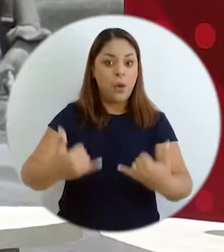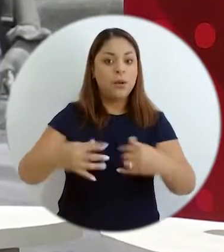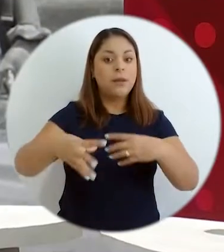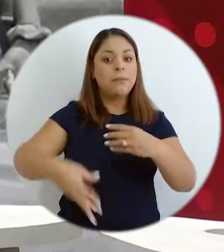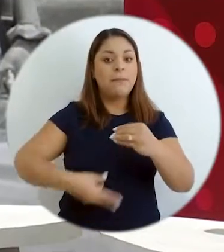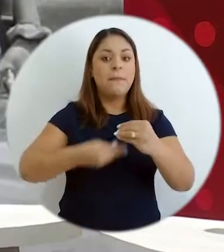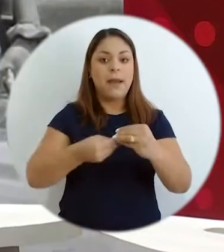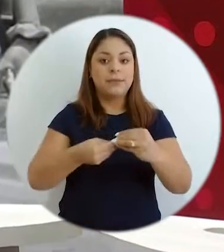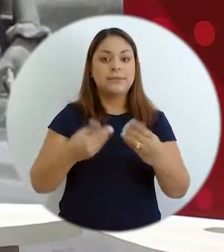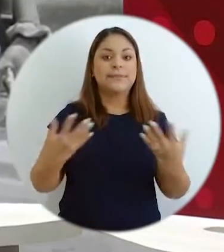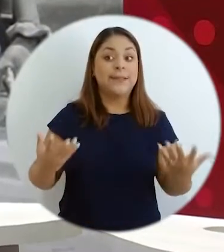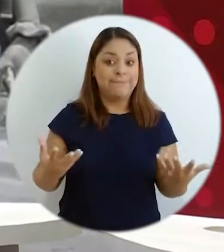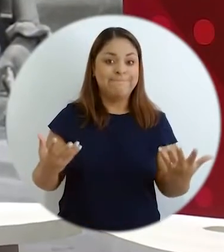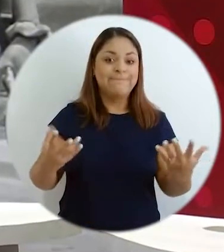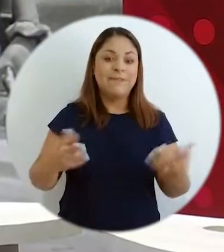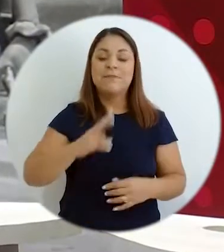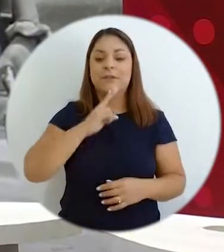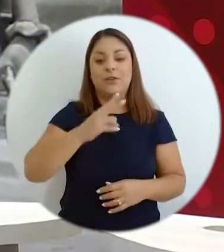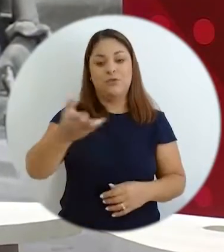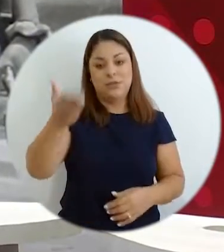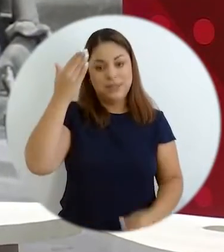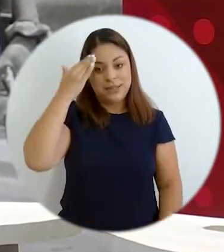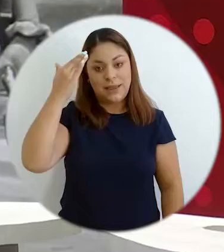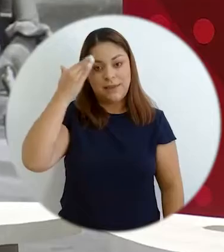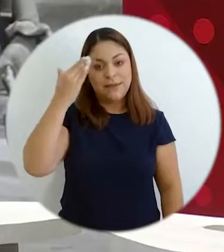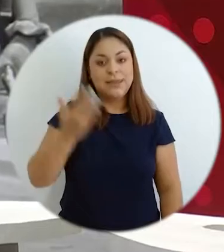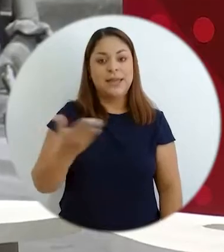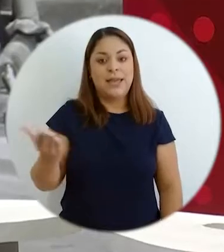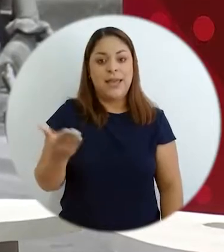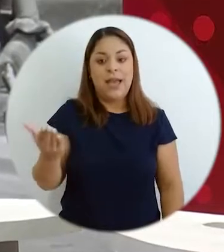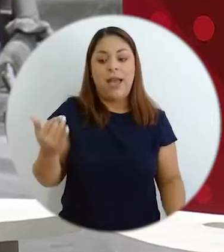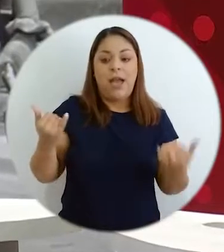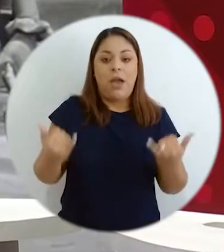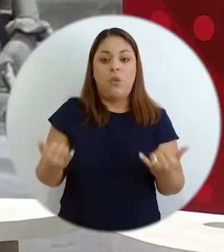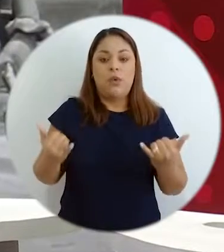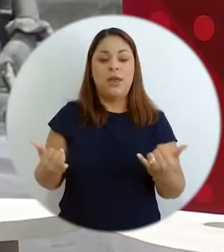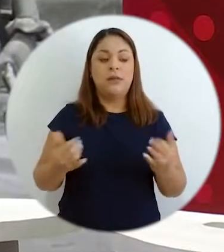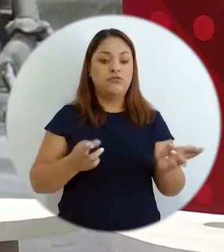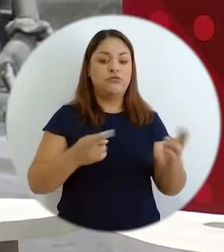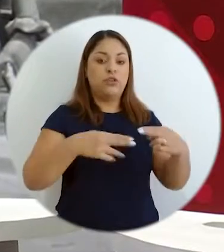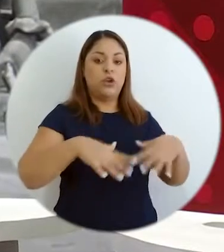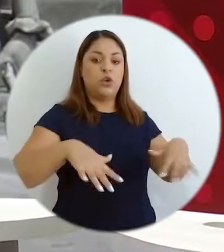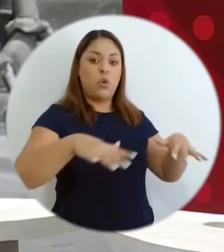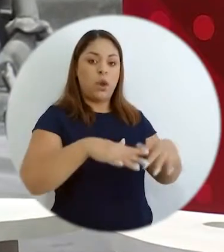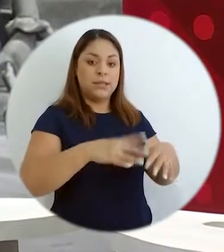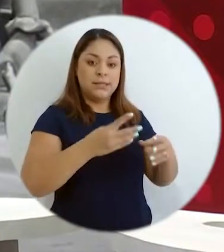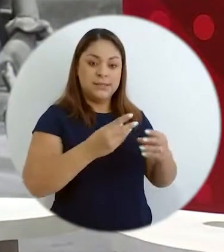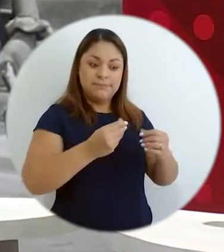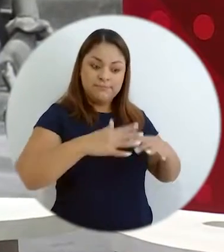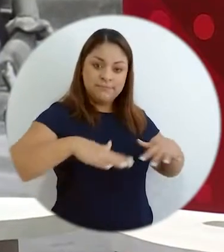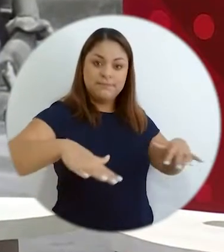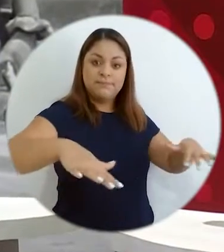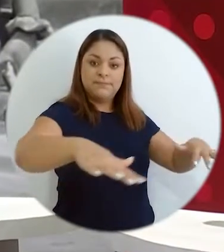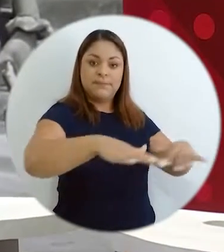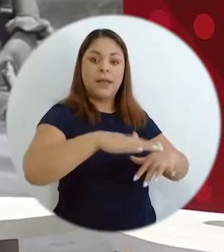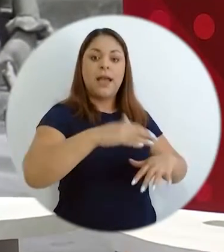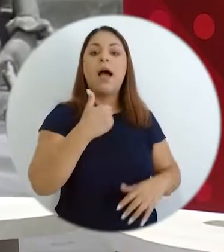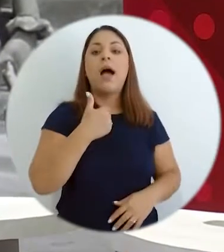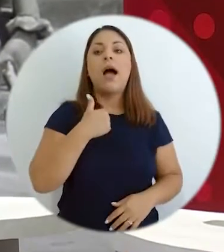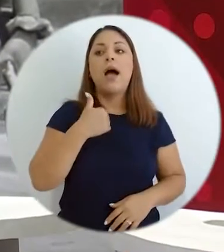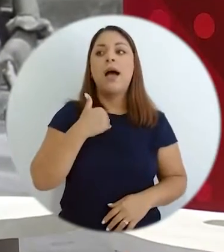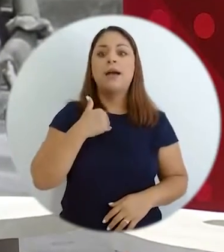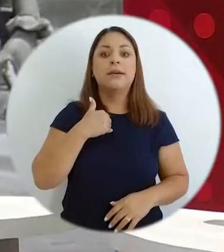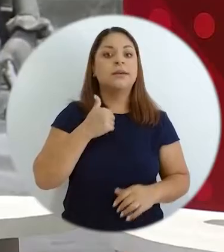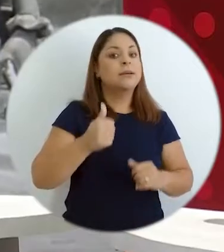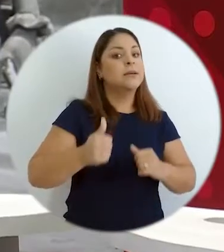y ahora se suma, no es casualidad, resulta que en estas regiones y territorios donde